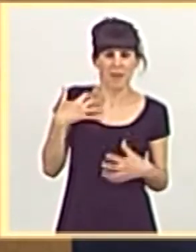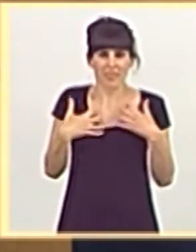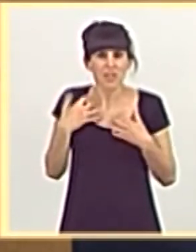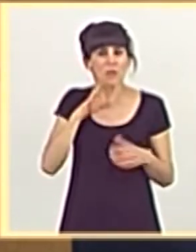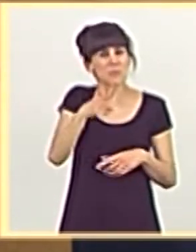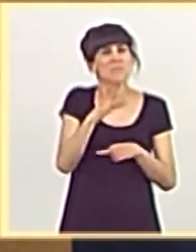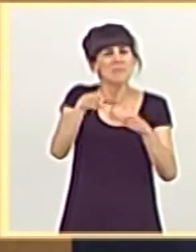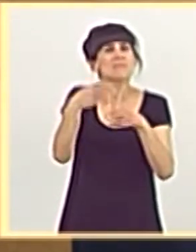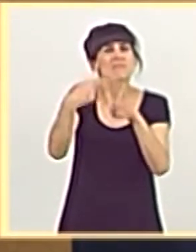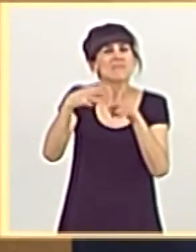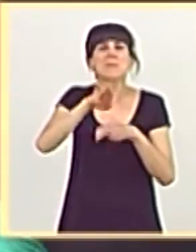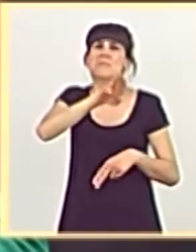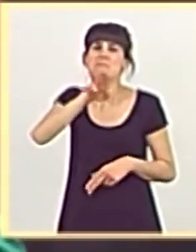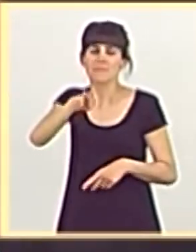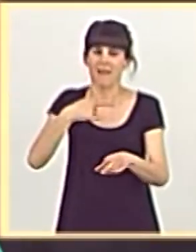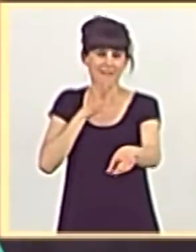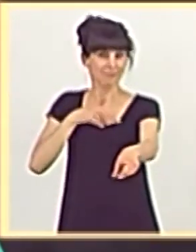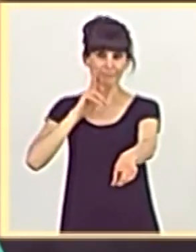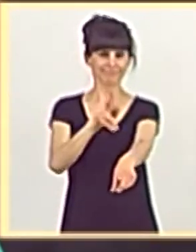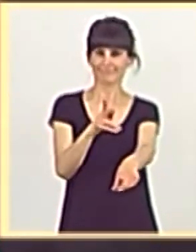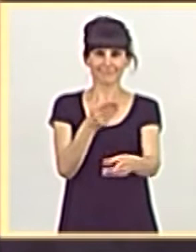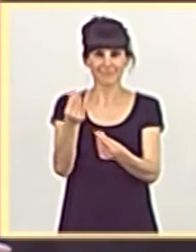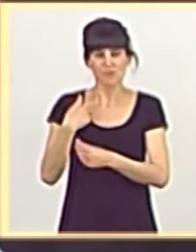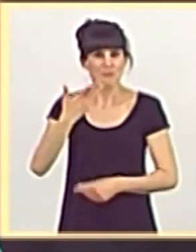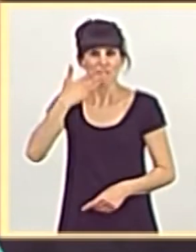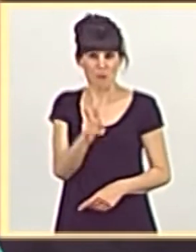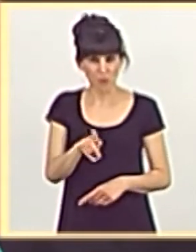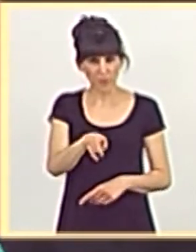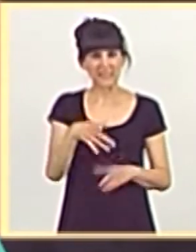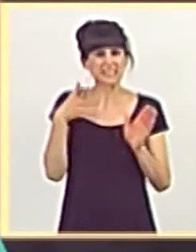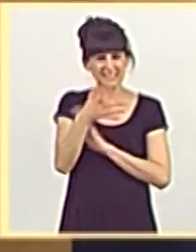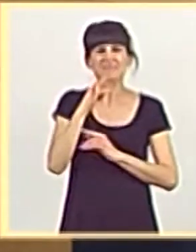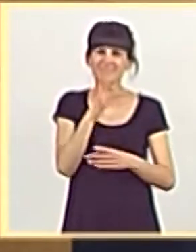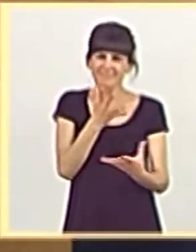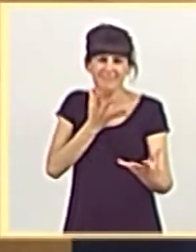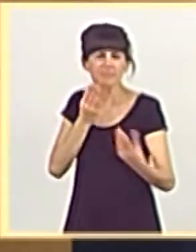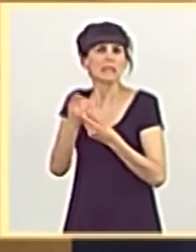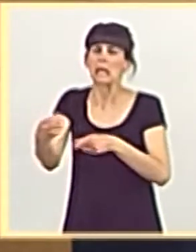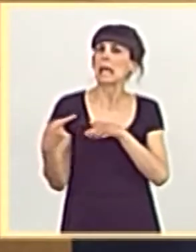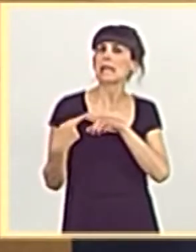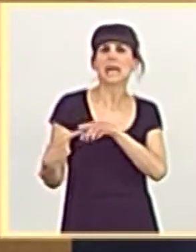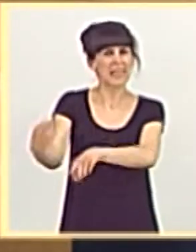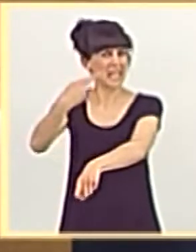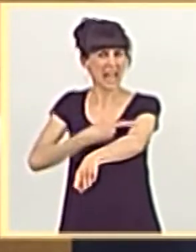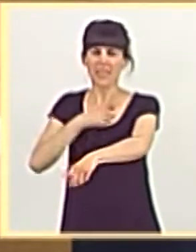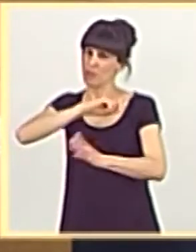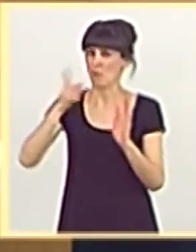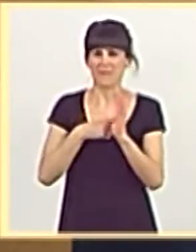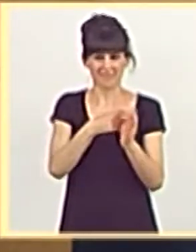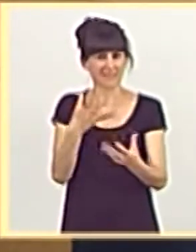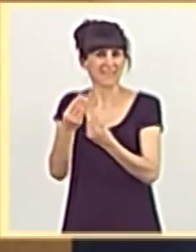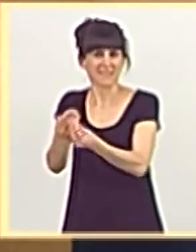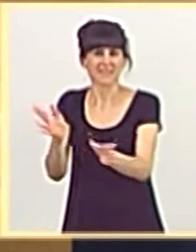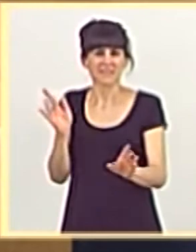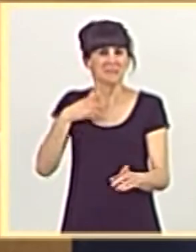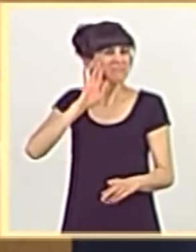como un Partido Popular irreconocible. Se han entregado en brazos de la radicalidad más absoluta. Ya no son lo que